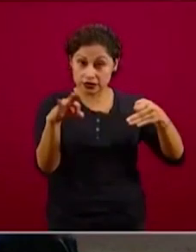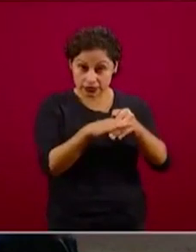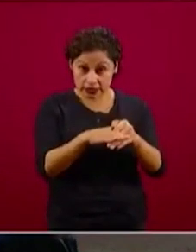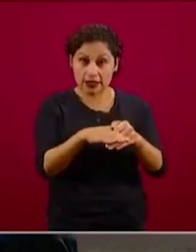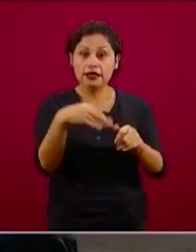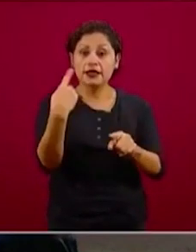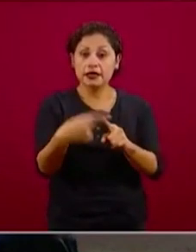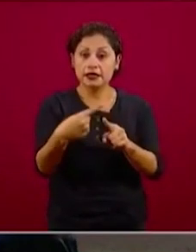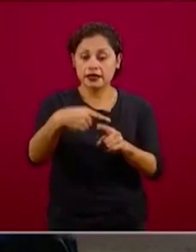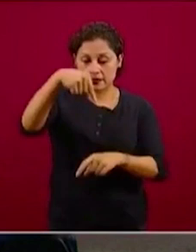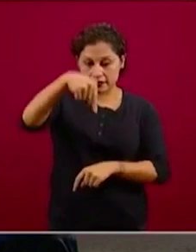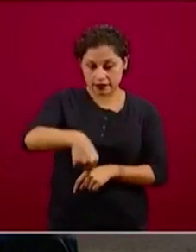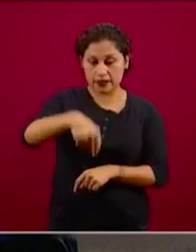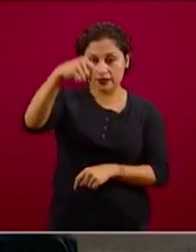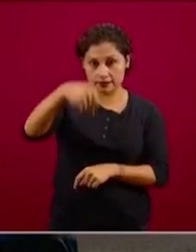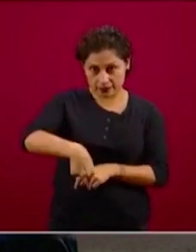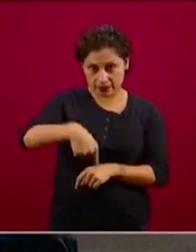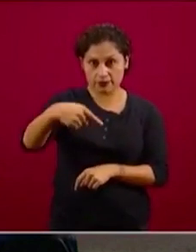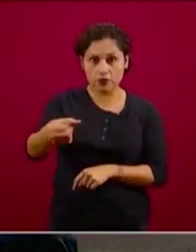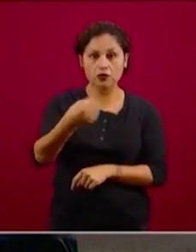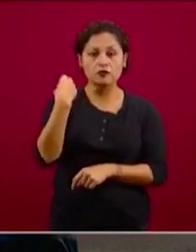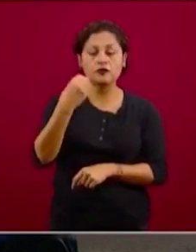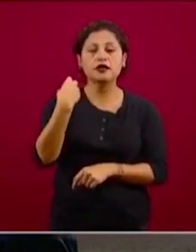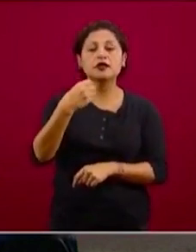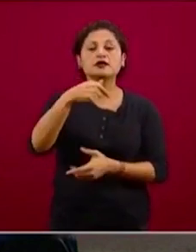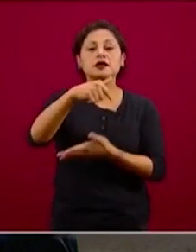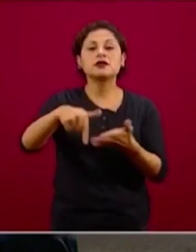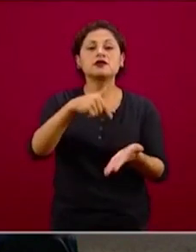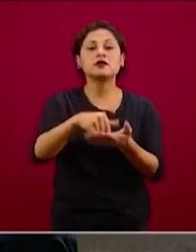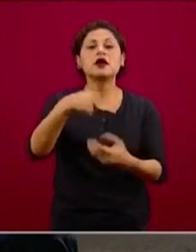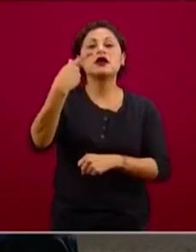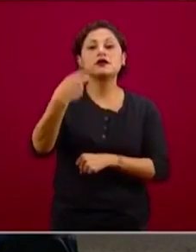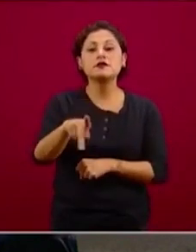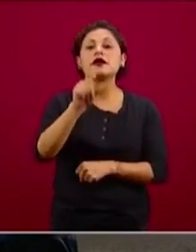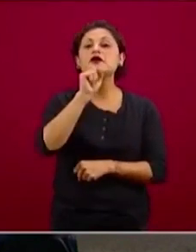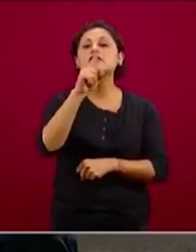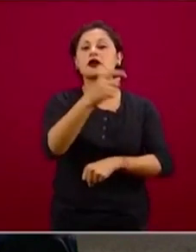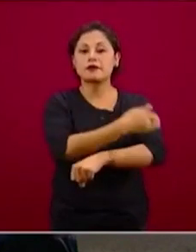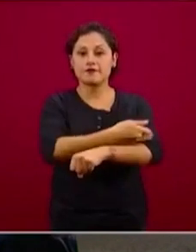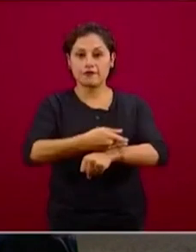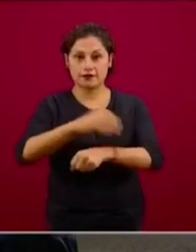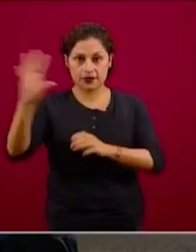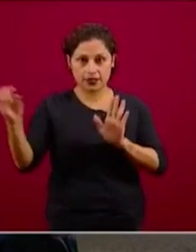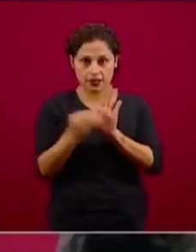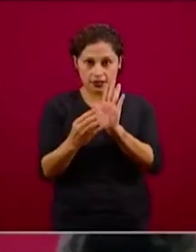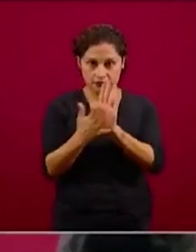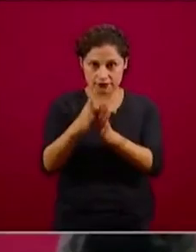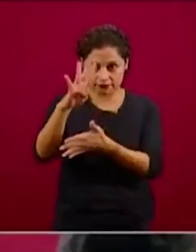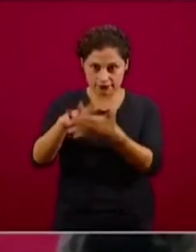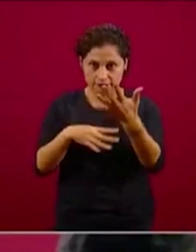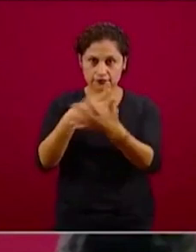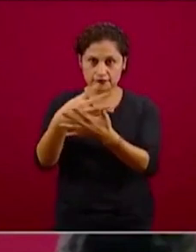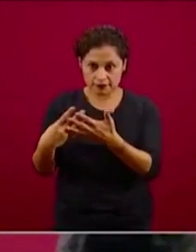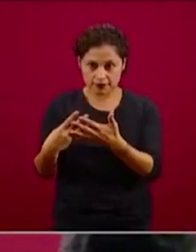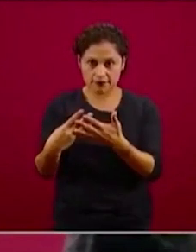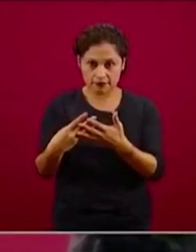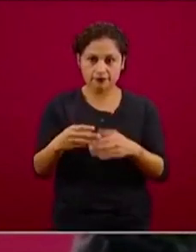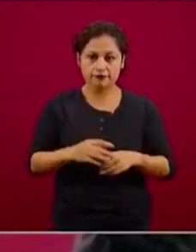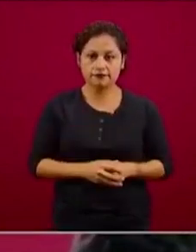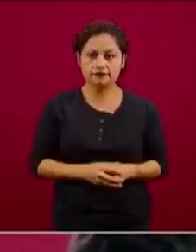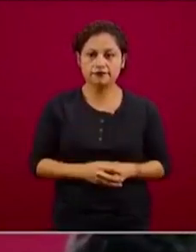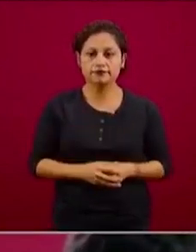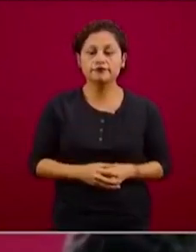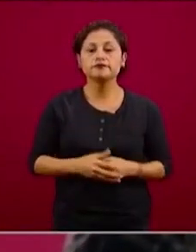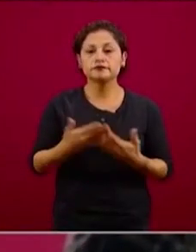no sólo aquí, también los familiares. Es sólo aquí, esta es la suma de lo que ocurrió aquí, desde luego también su familia